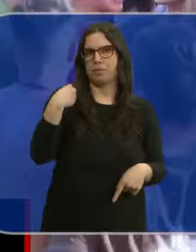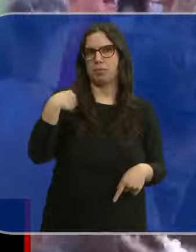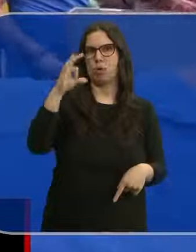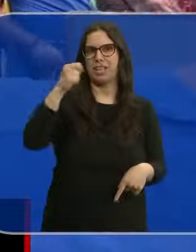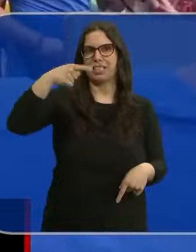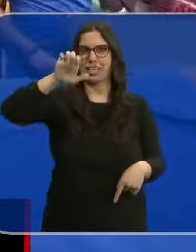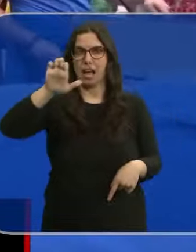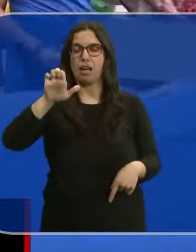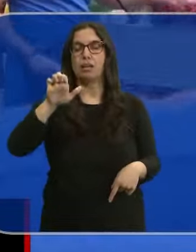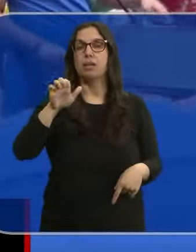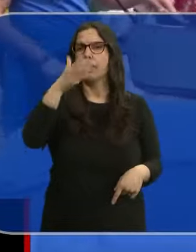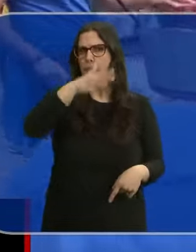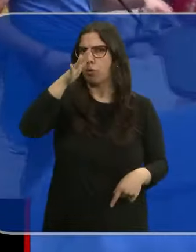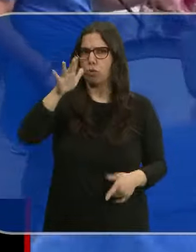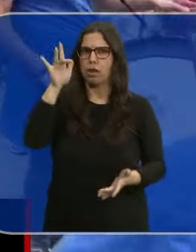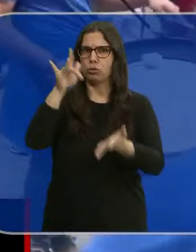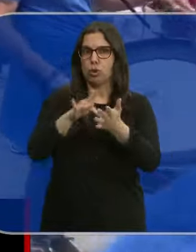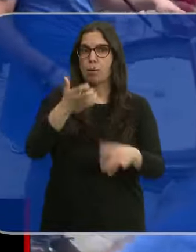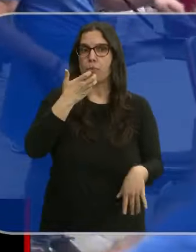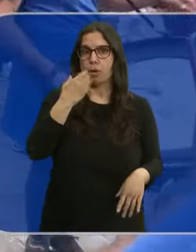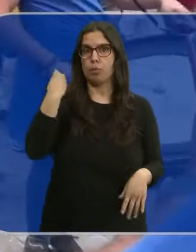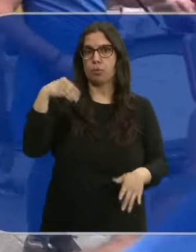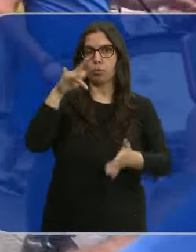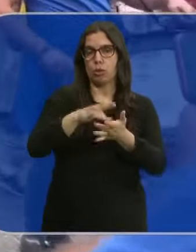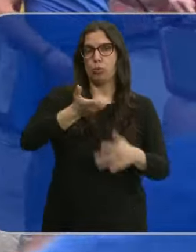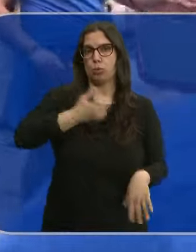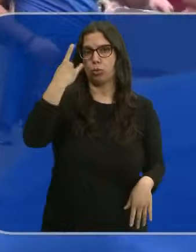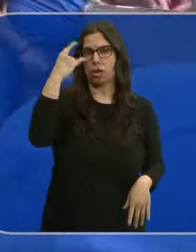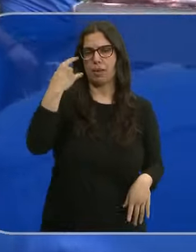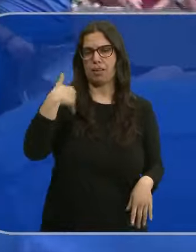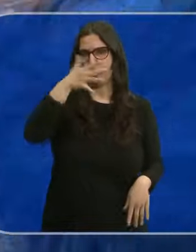estos gastos. Y hay denuncias como la que ha sufrido el consistorio de Salamanca.